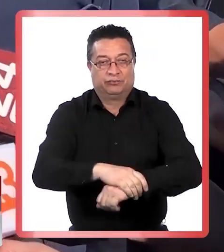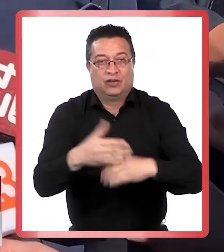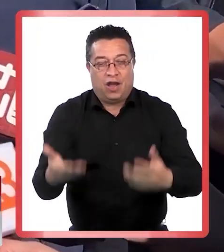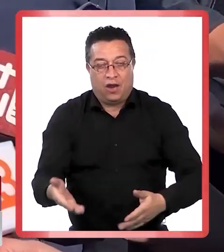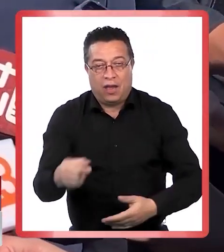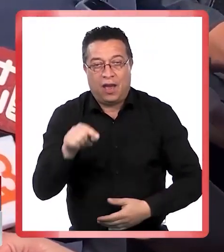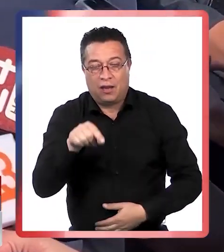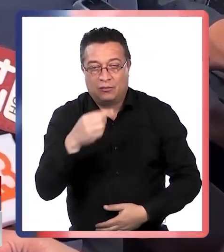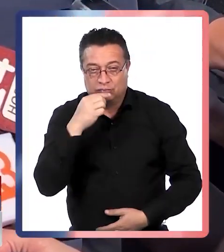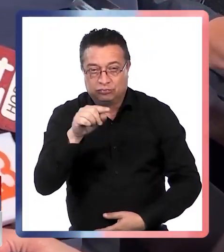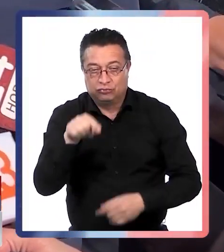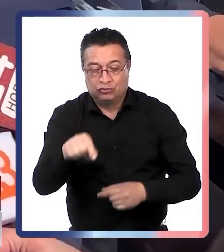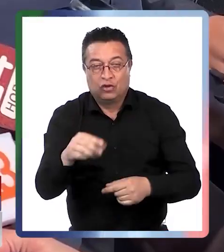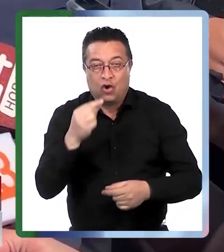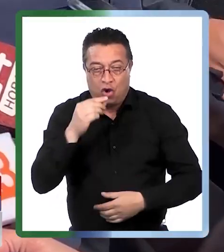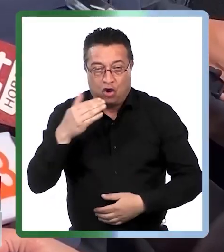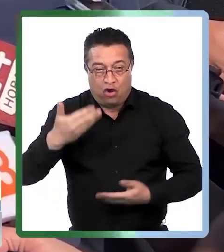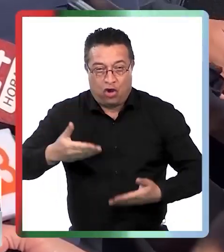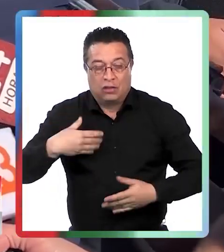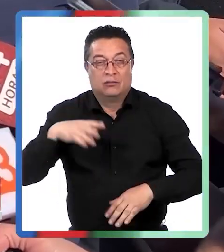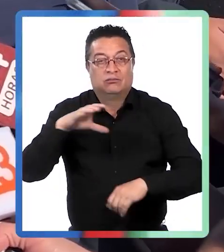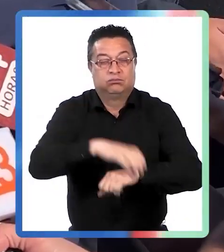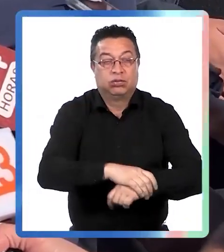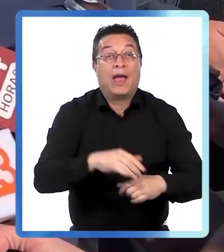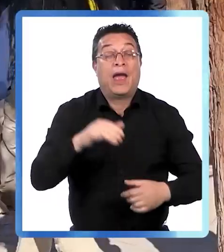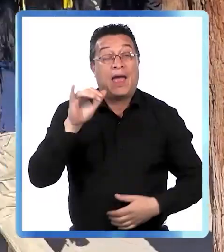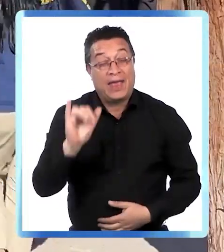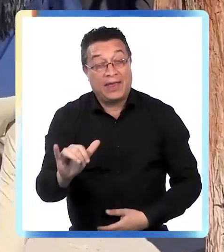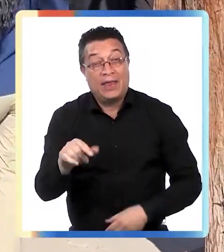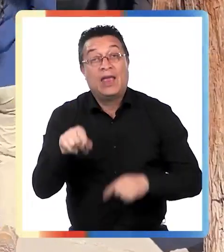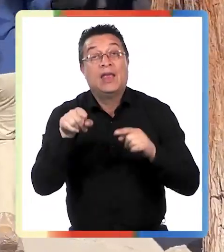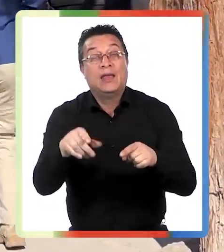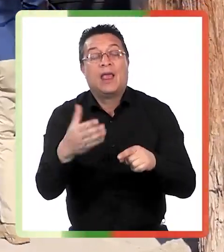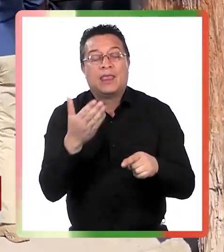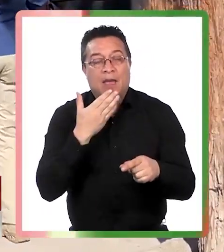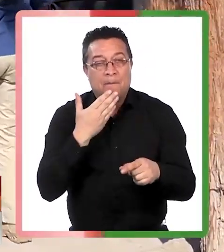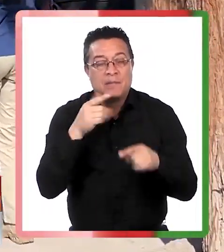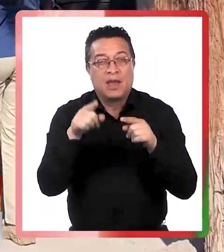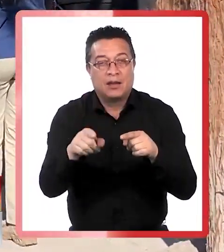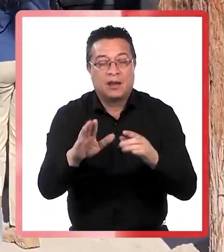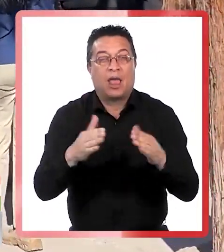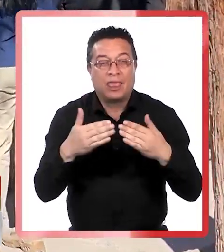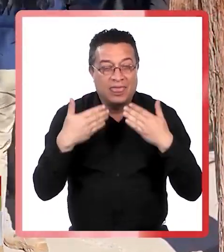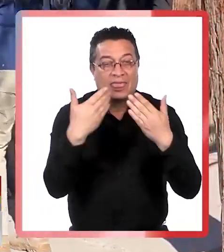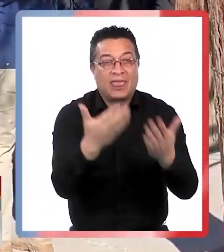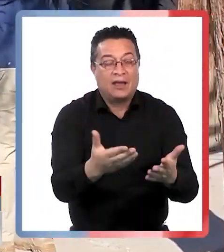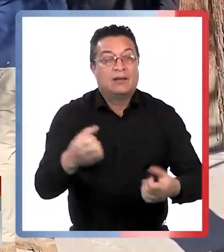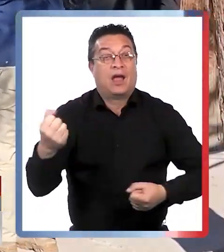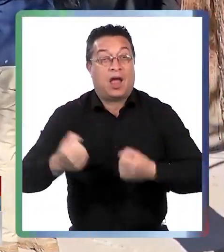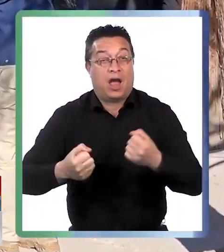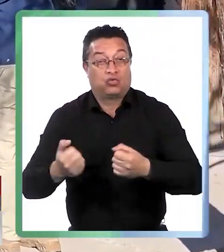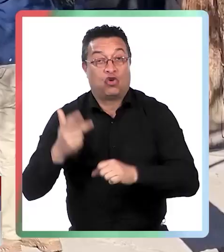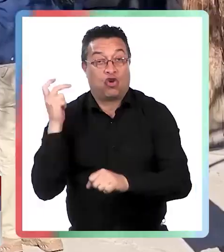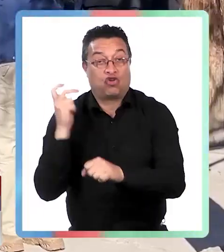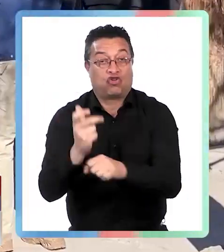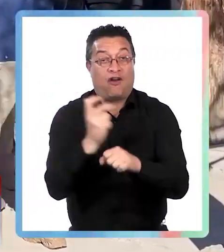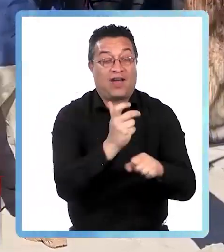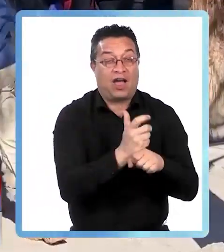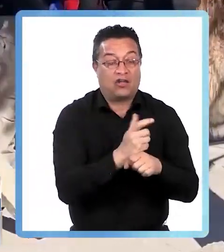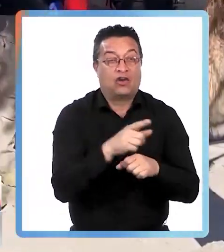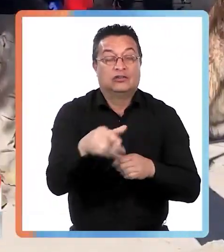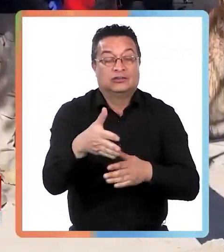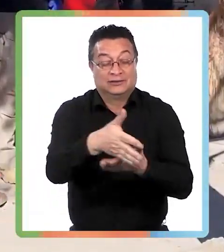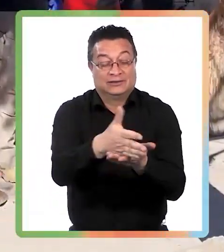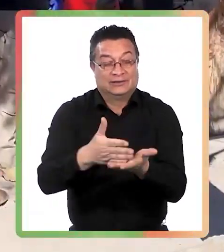se logró la detención del colectivo el día de hoy, y quien a través de la entrega de vehículos robados